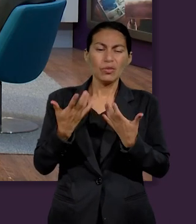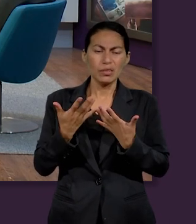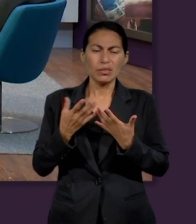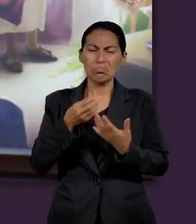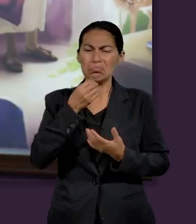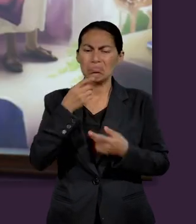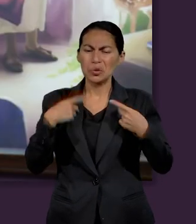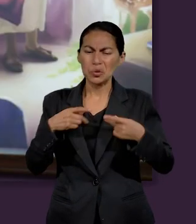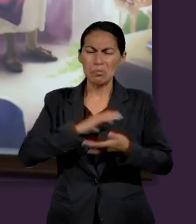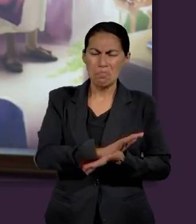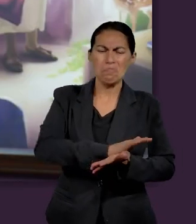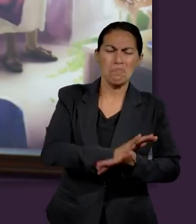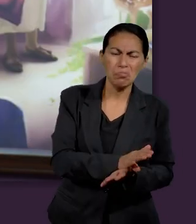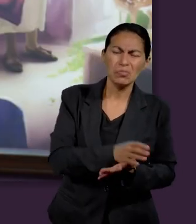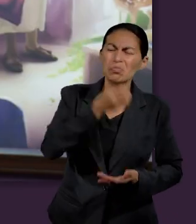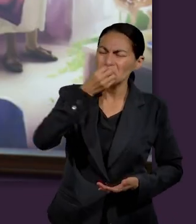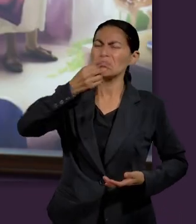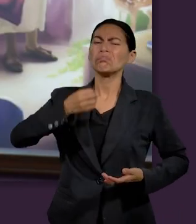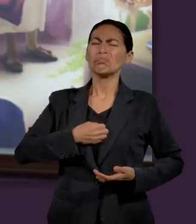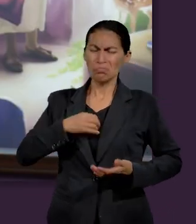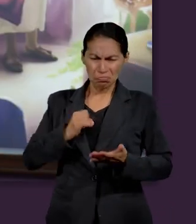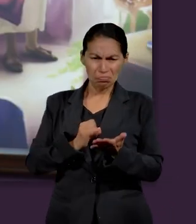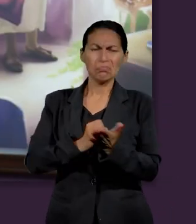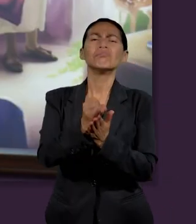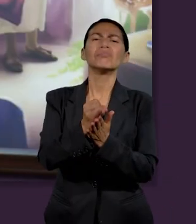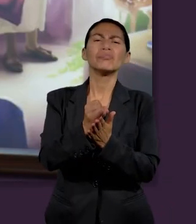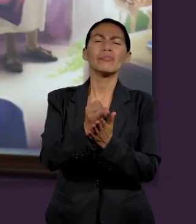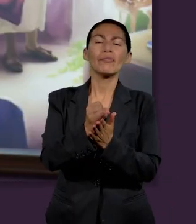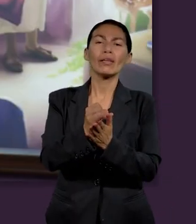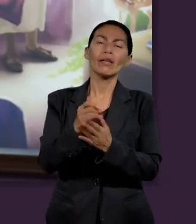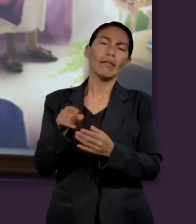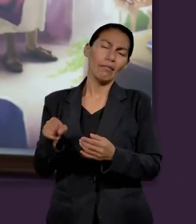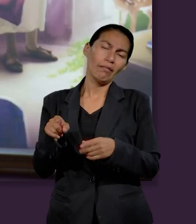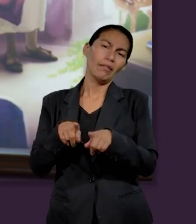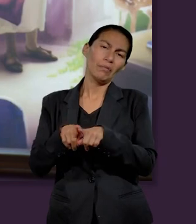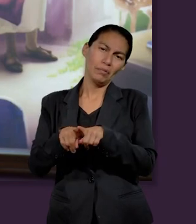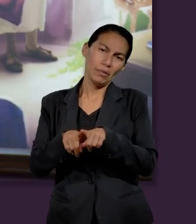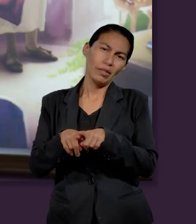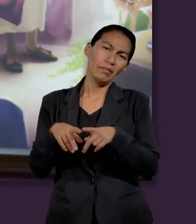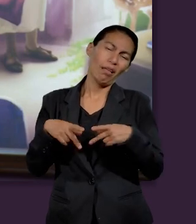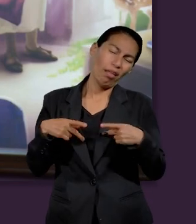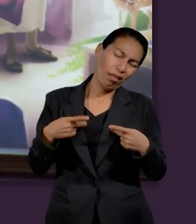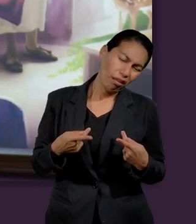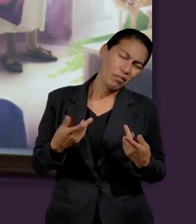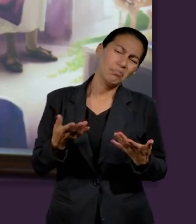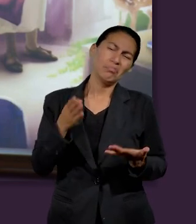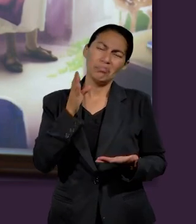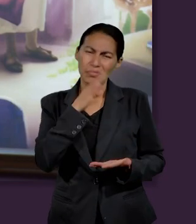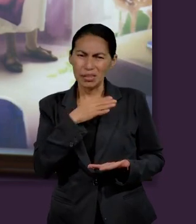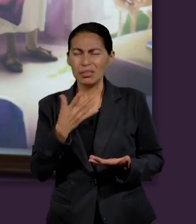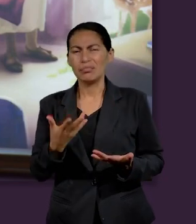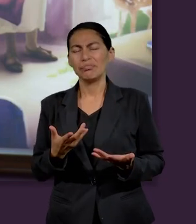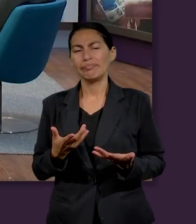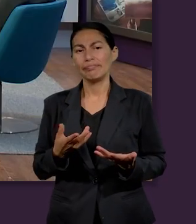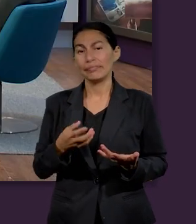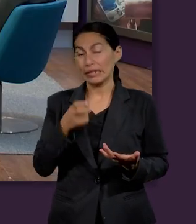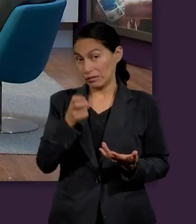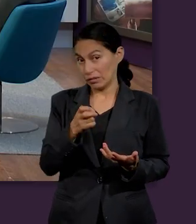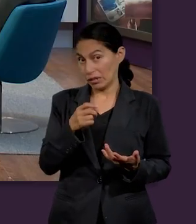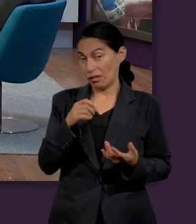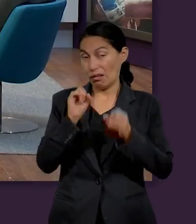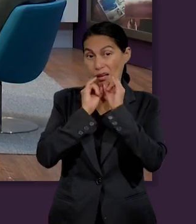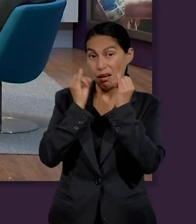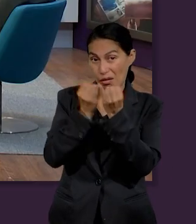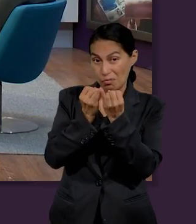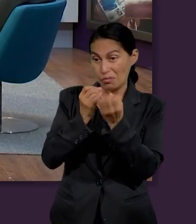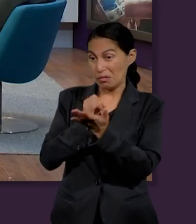no te importa aplastar a los demás y aprovecharse de esa vulnerabilidad de la que estaba en ese momento el hermano de Jacob pues puede ser muy